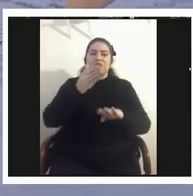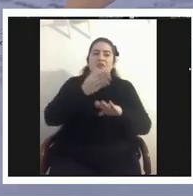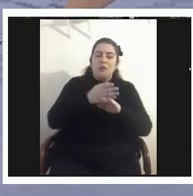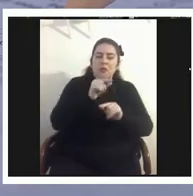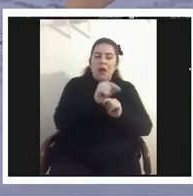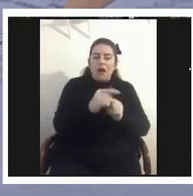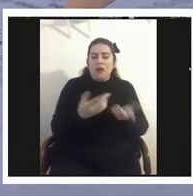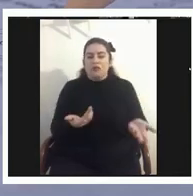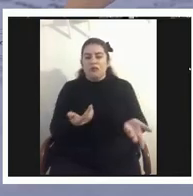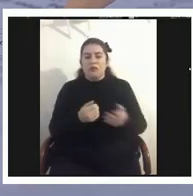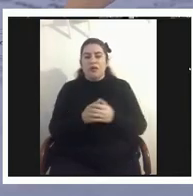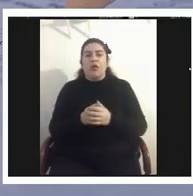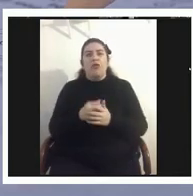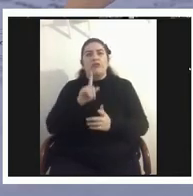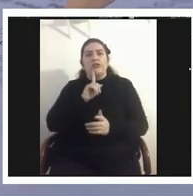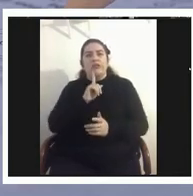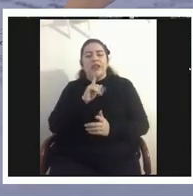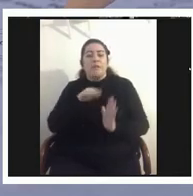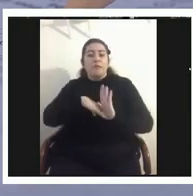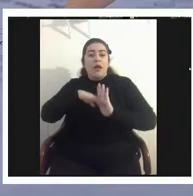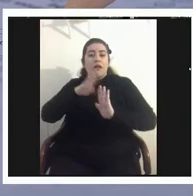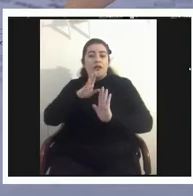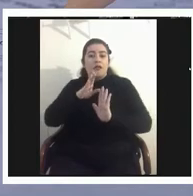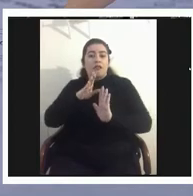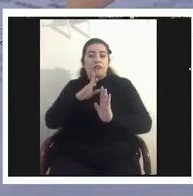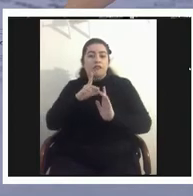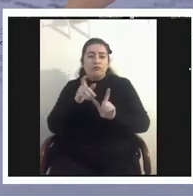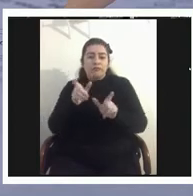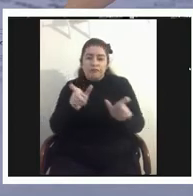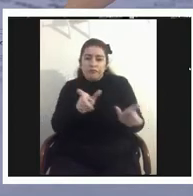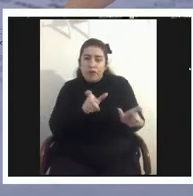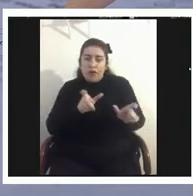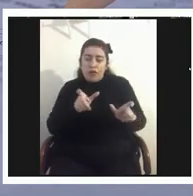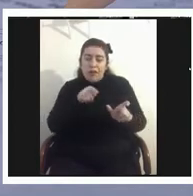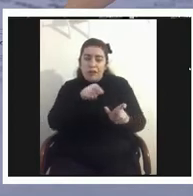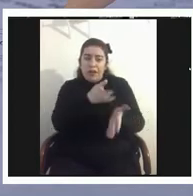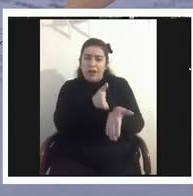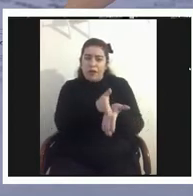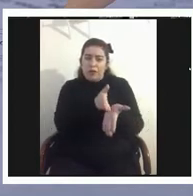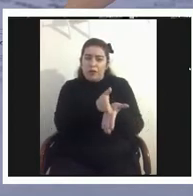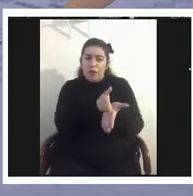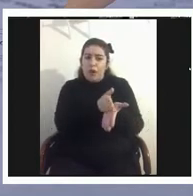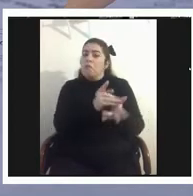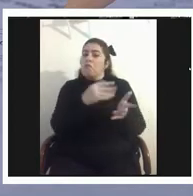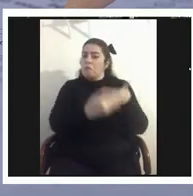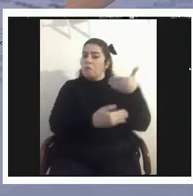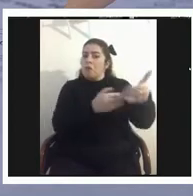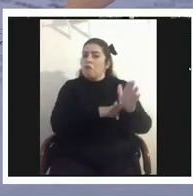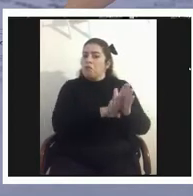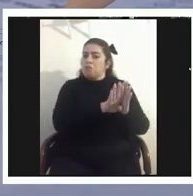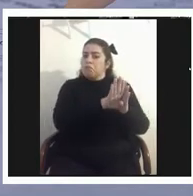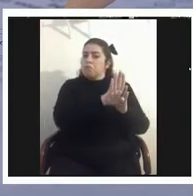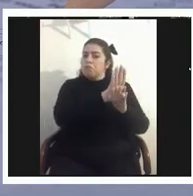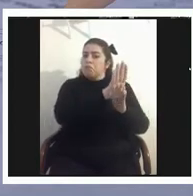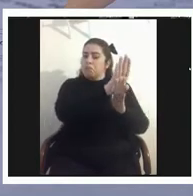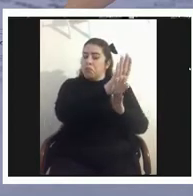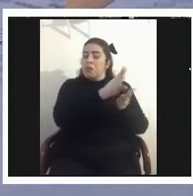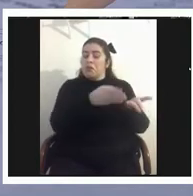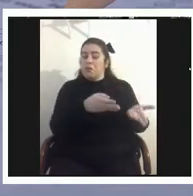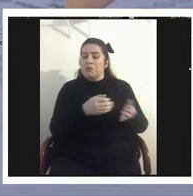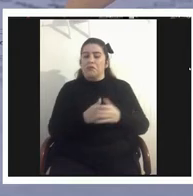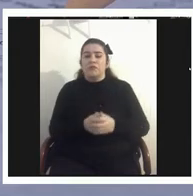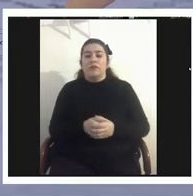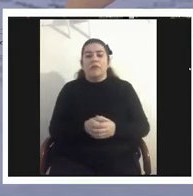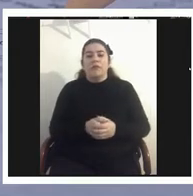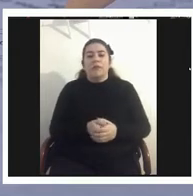un mayor monitoreo y esas escuelas aún así le sigue yendo bien entonces también podemos